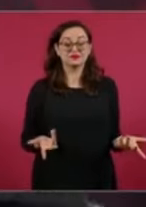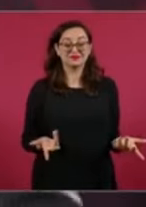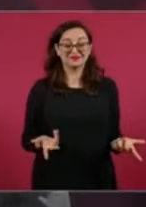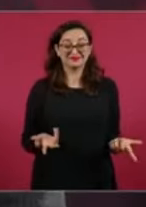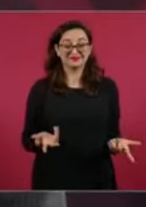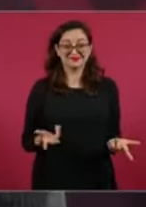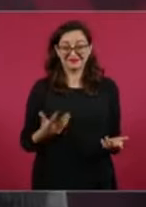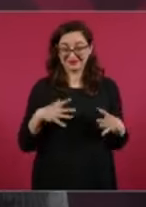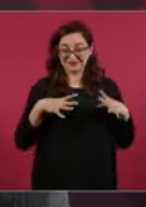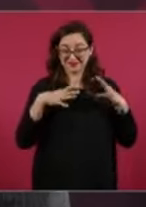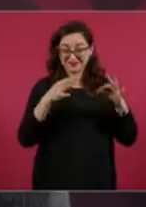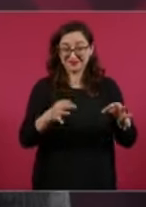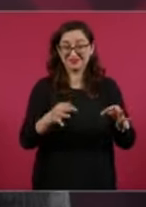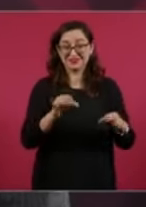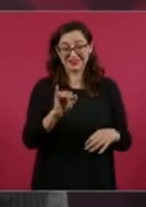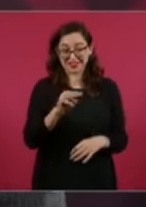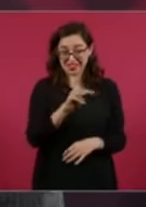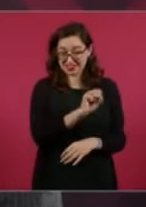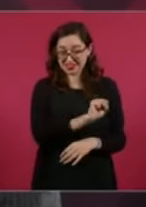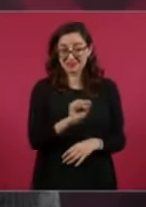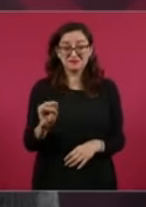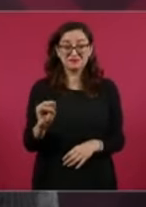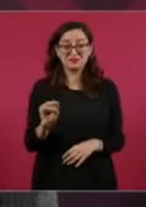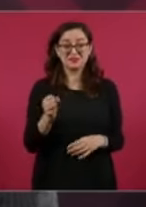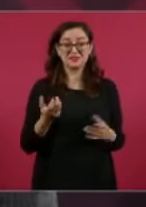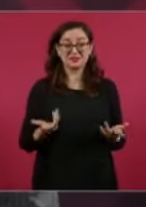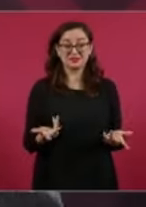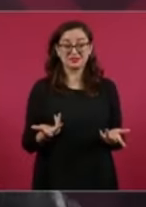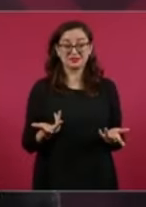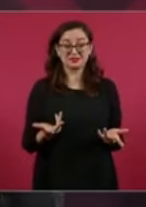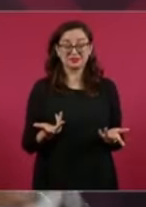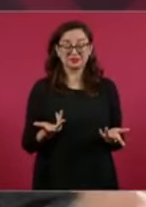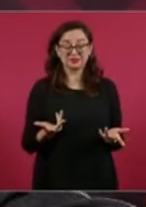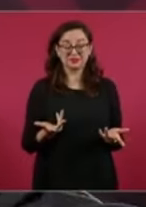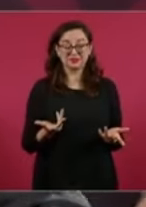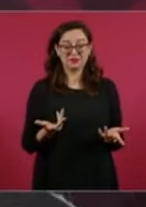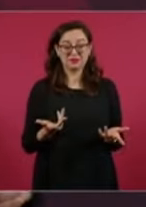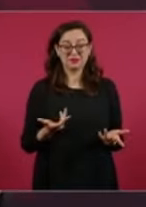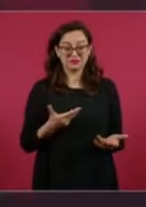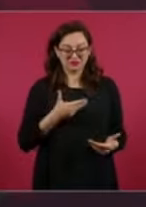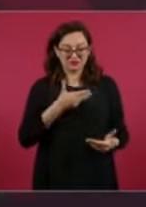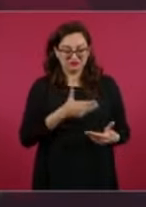se creó después